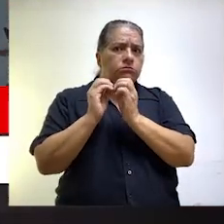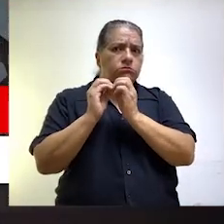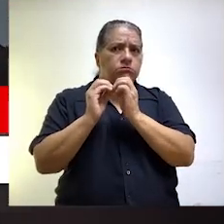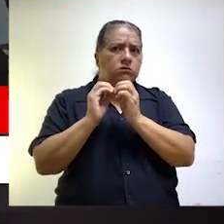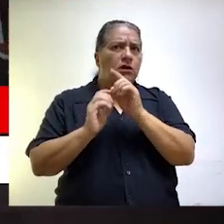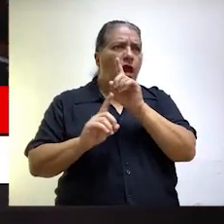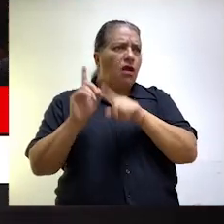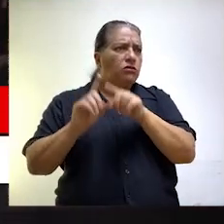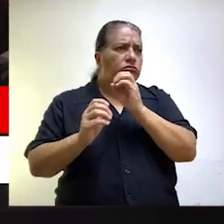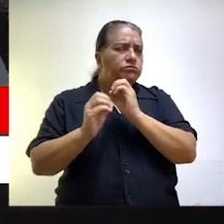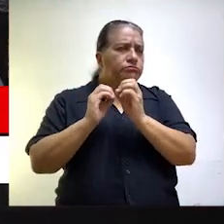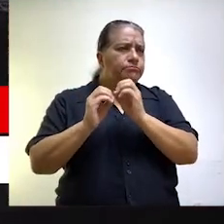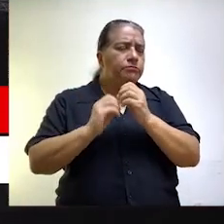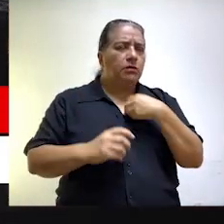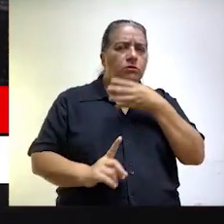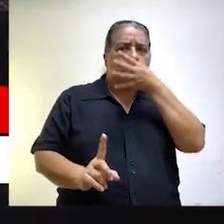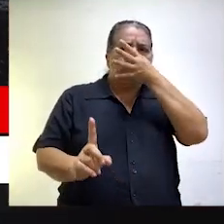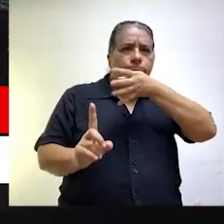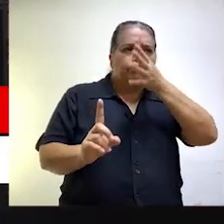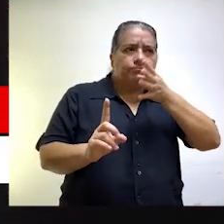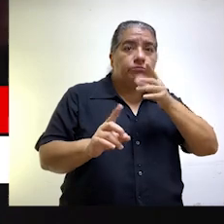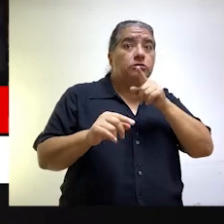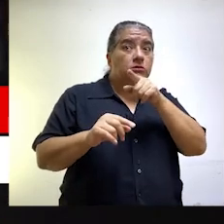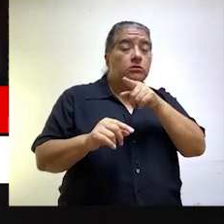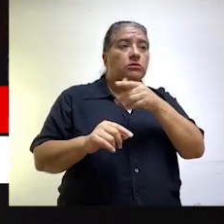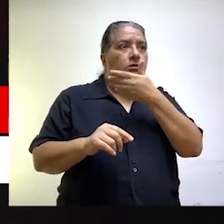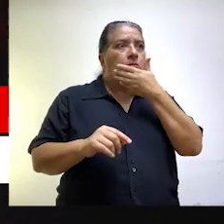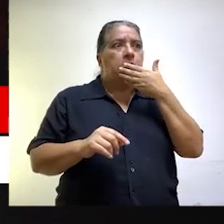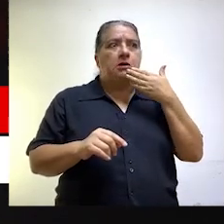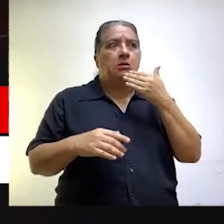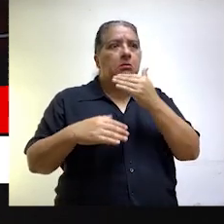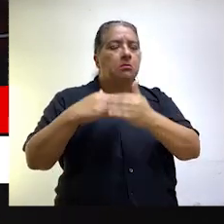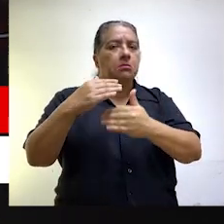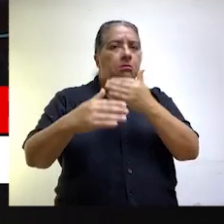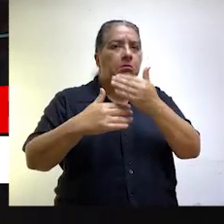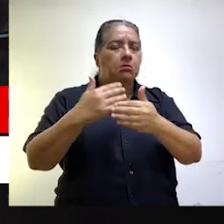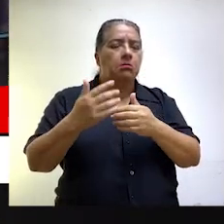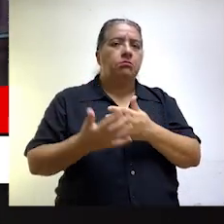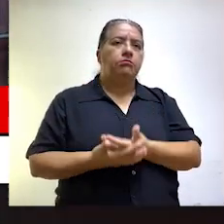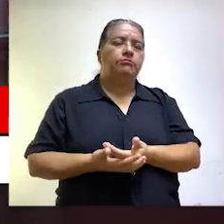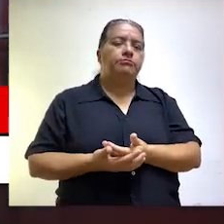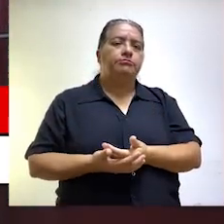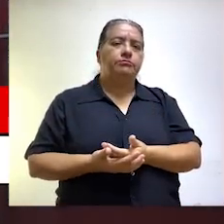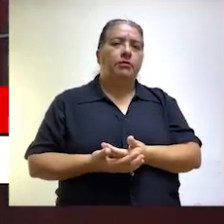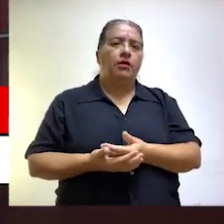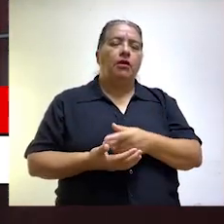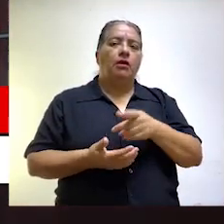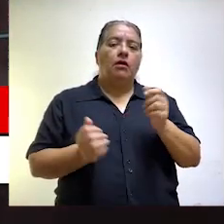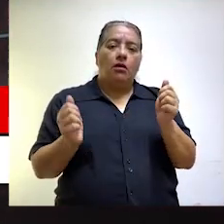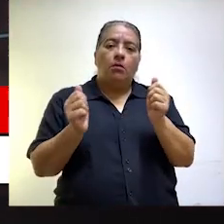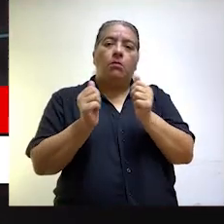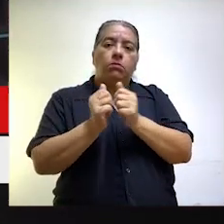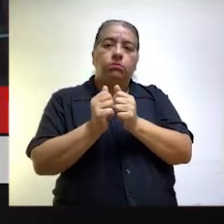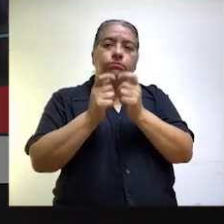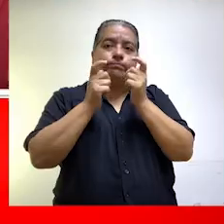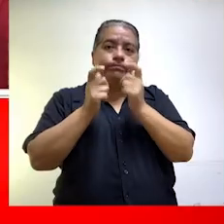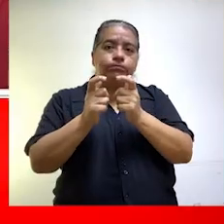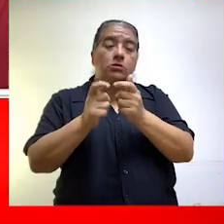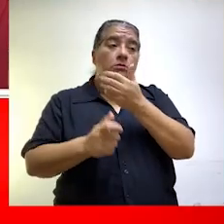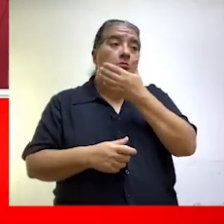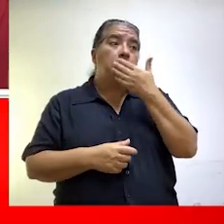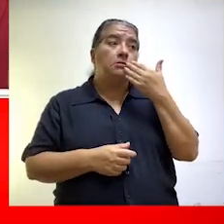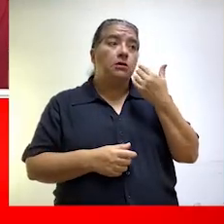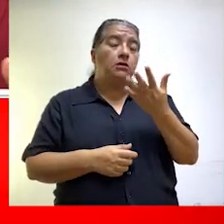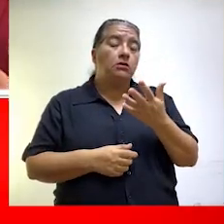tasa de corrupción moderada, lo que sí hemos observado es que está teniendo un efecto que puede ser el propio acompañamiento en sí mismo.